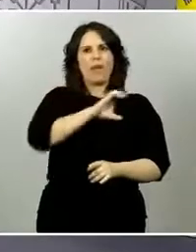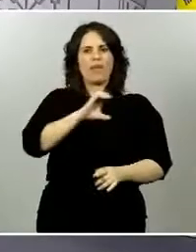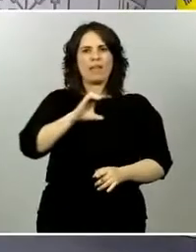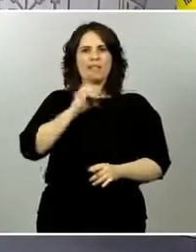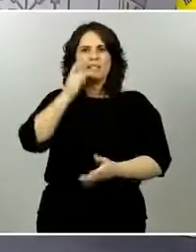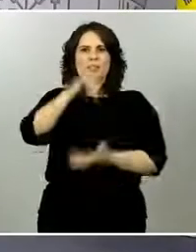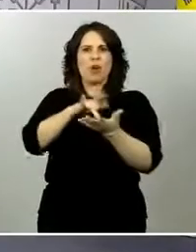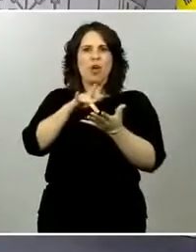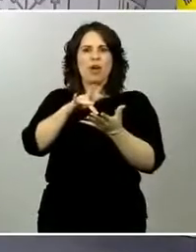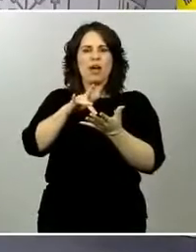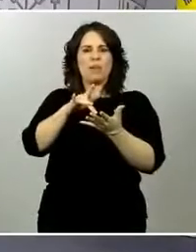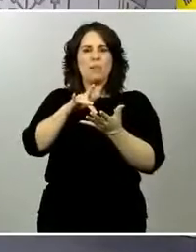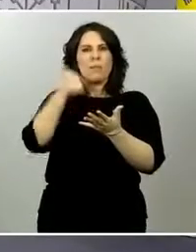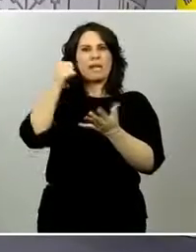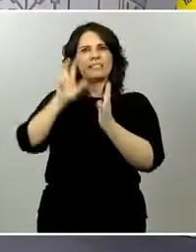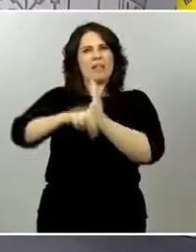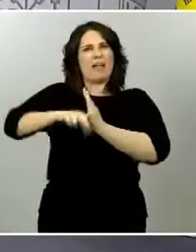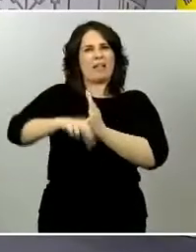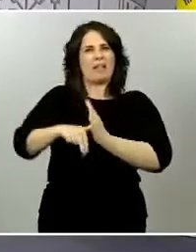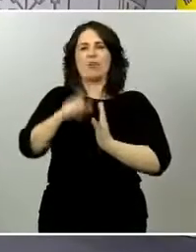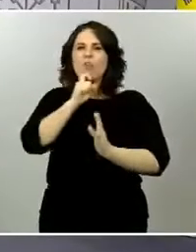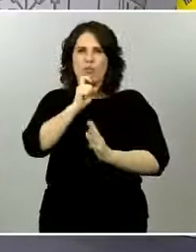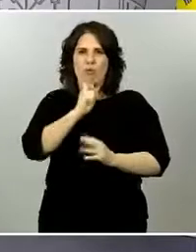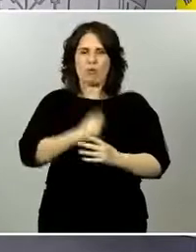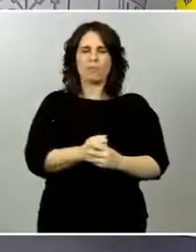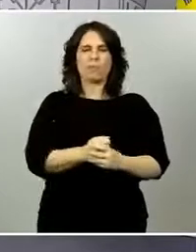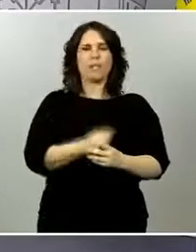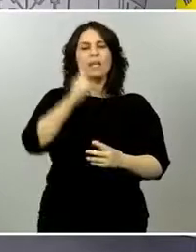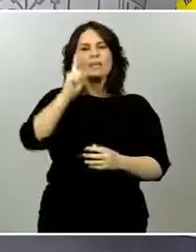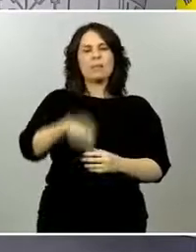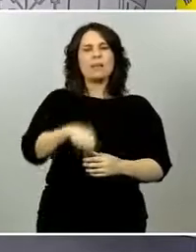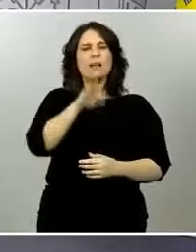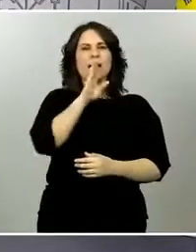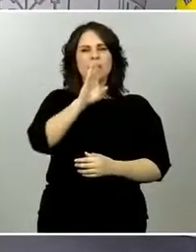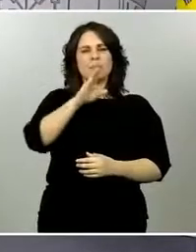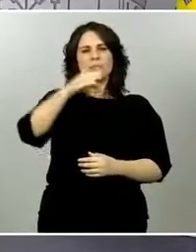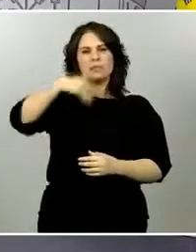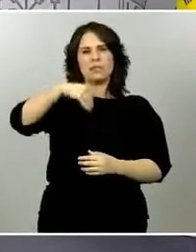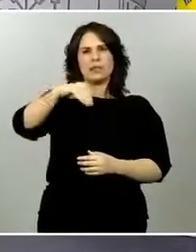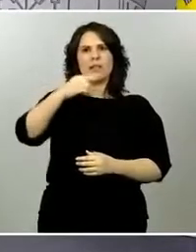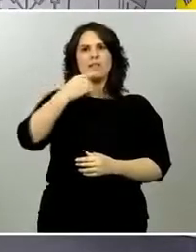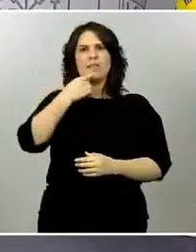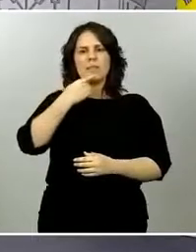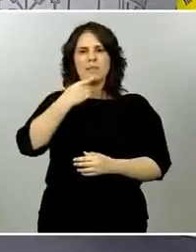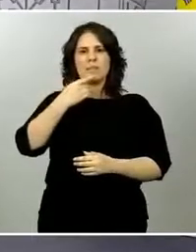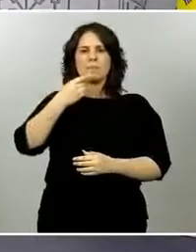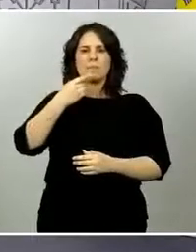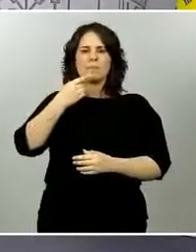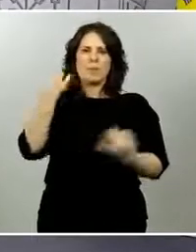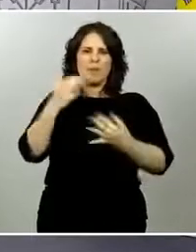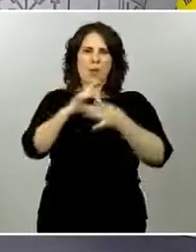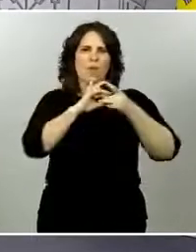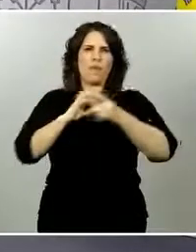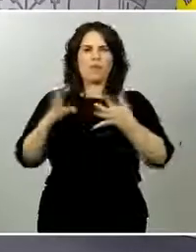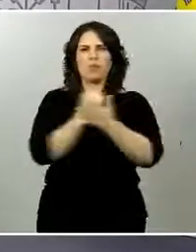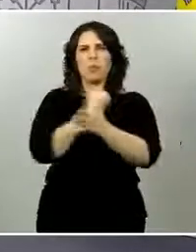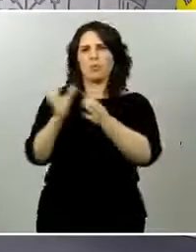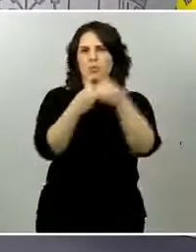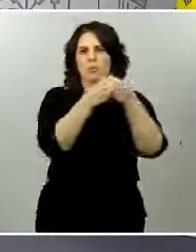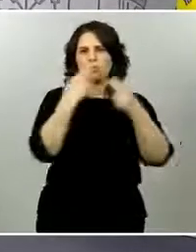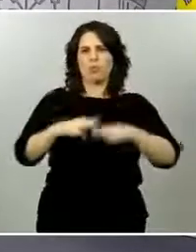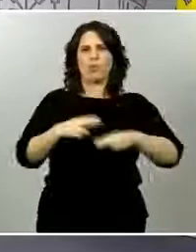estudiando buscar otros mecanismos o fórmulas jurídicas alternativas para aquellas comunidades que se queden rezagadas?